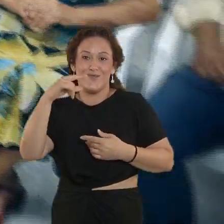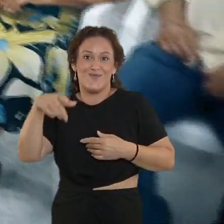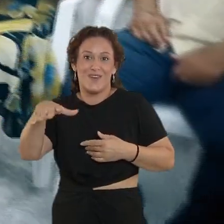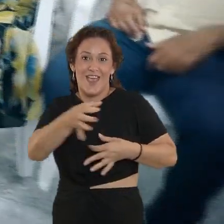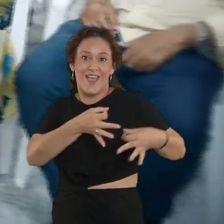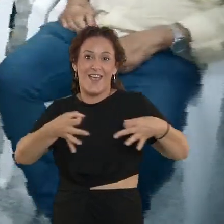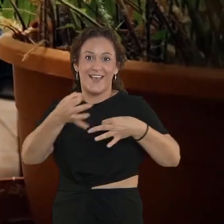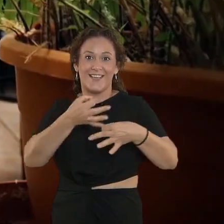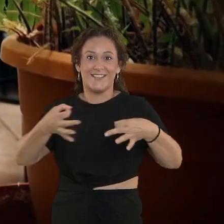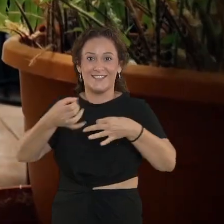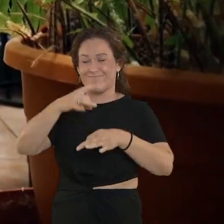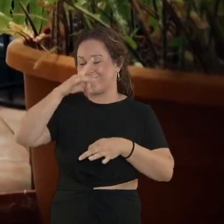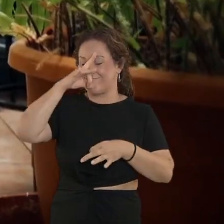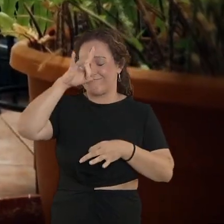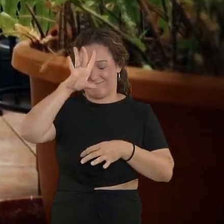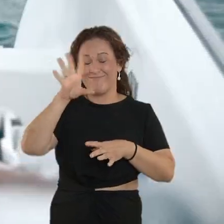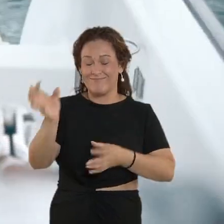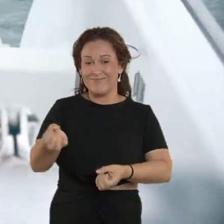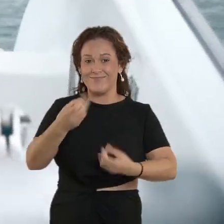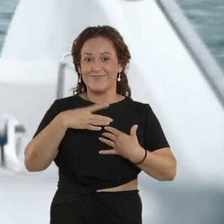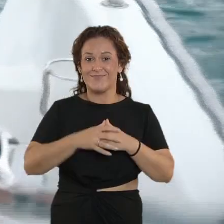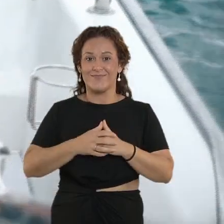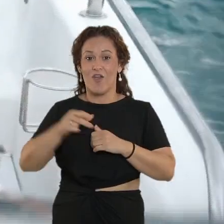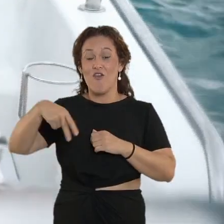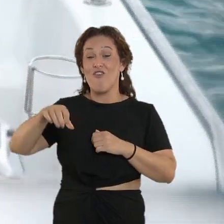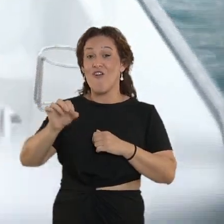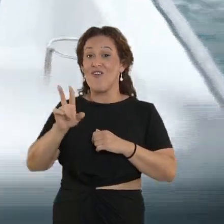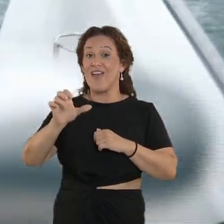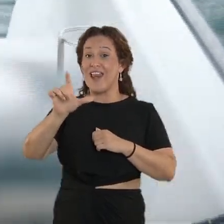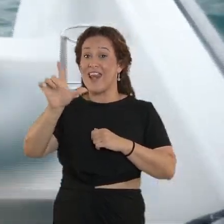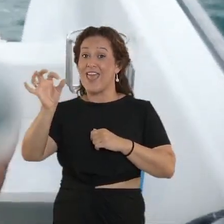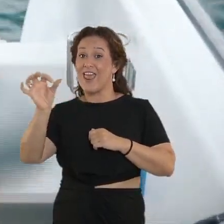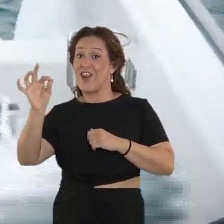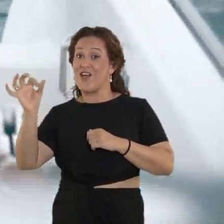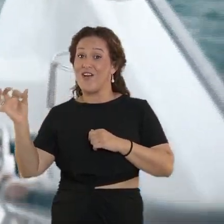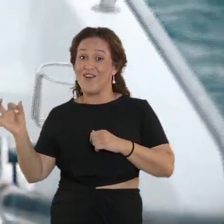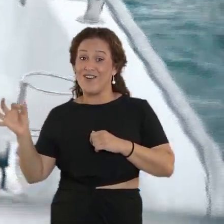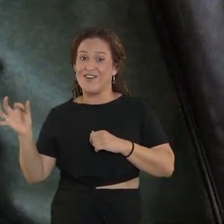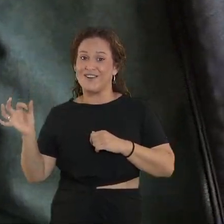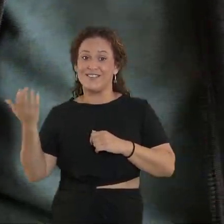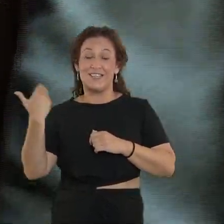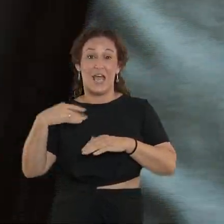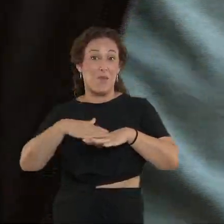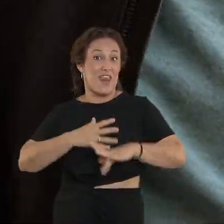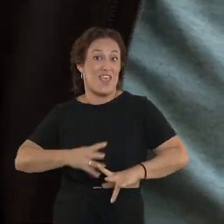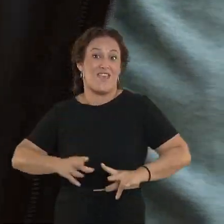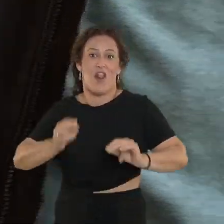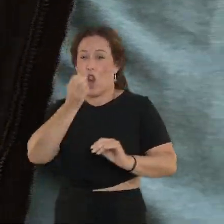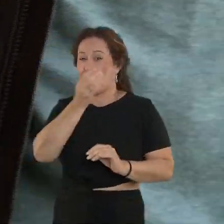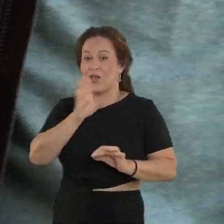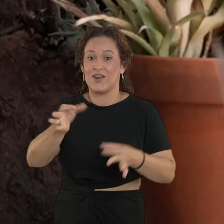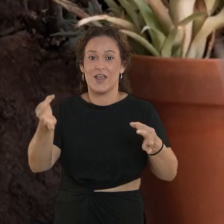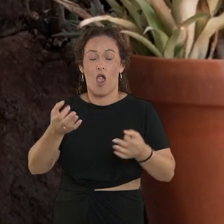costumbres de nuestro increíble archipiélago. ¡Noveleros! ¡Noveleros! Y como guinda del pastel,